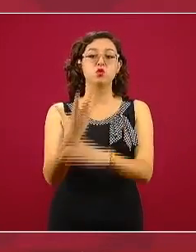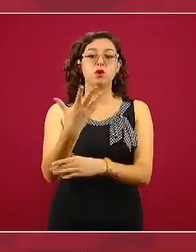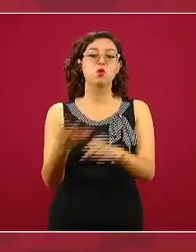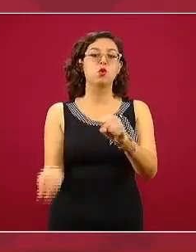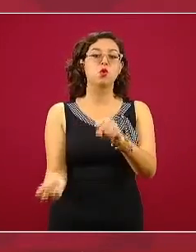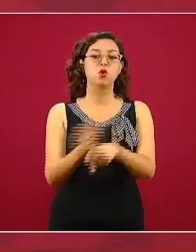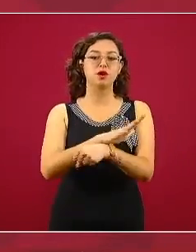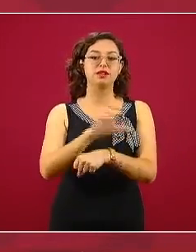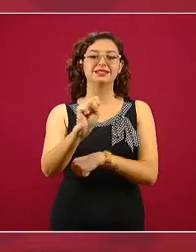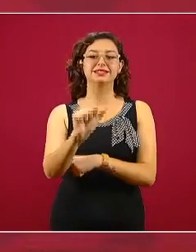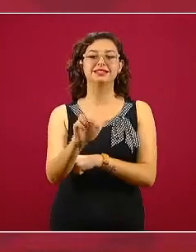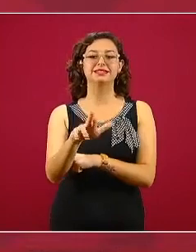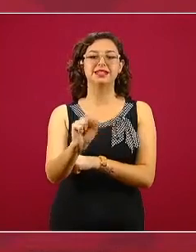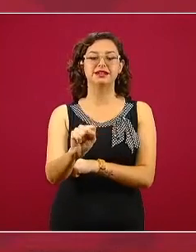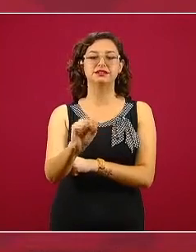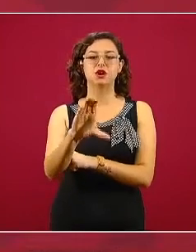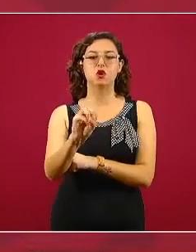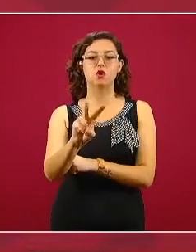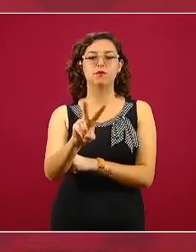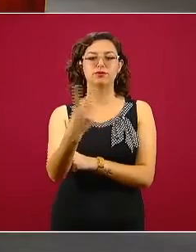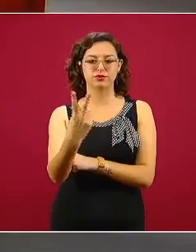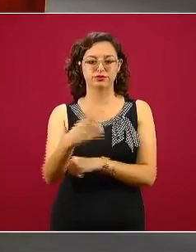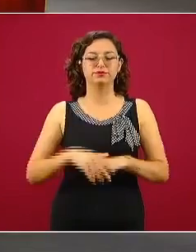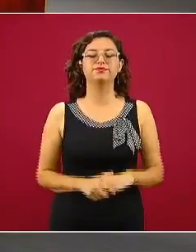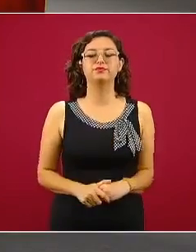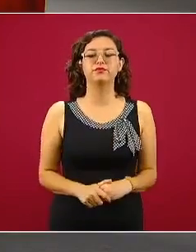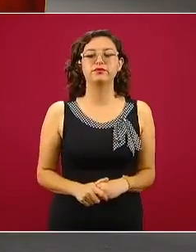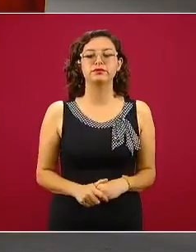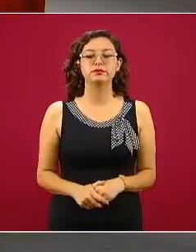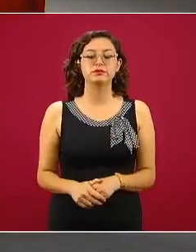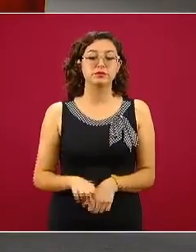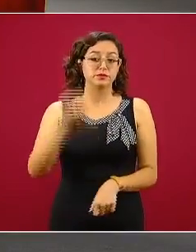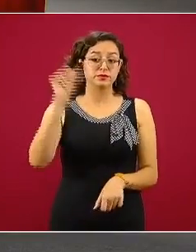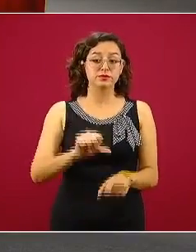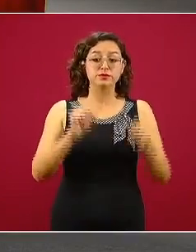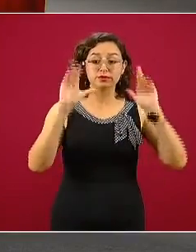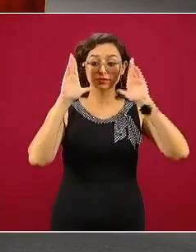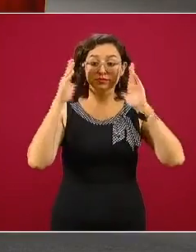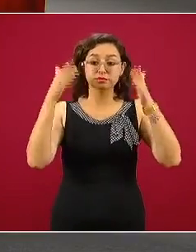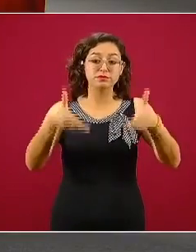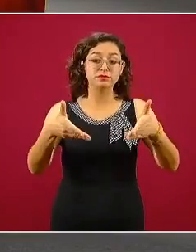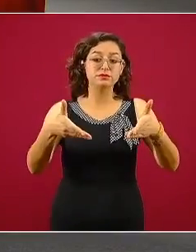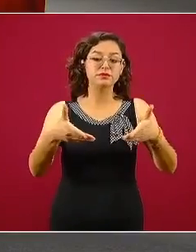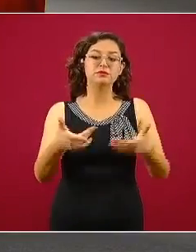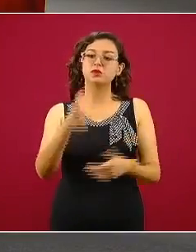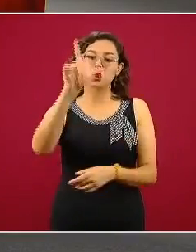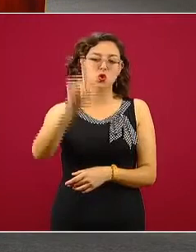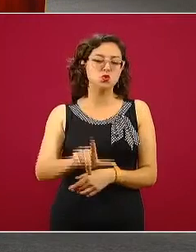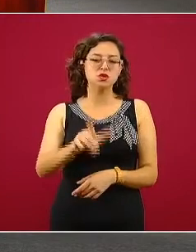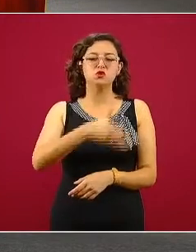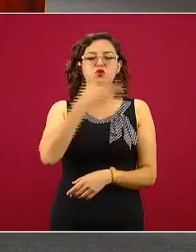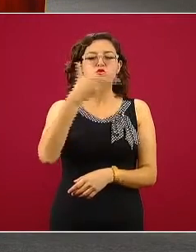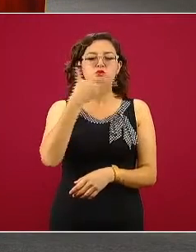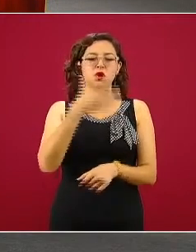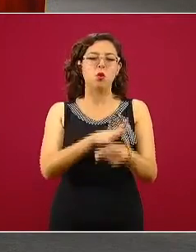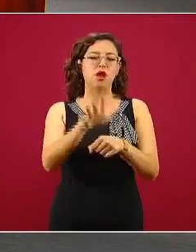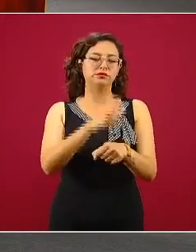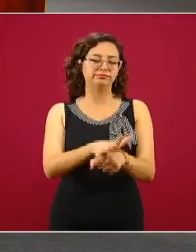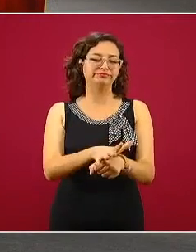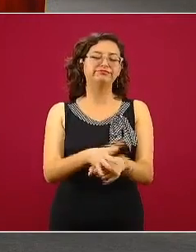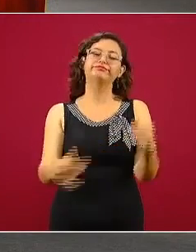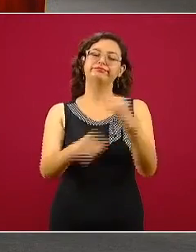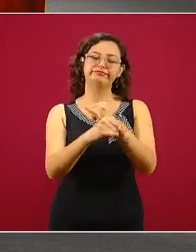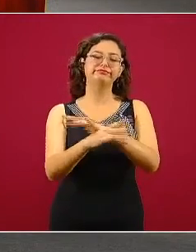SARS-CoV-2. Hoy nos vamos a centrar, como la mayoría de los lunes, en el informe técnico,